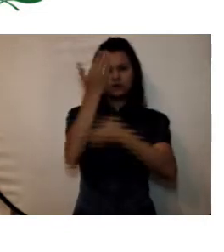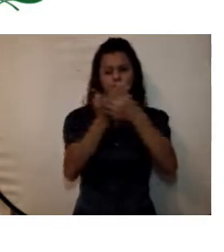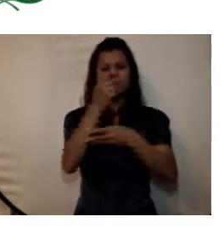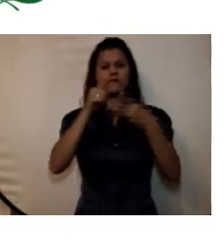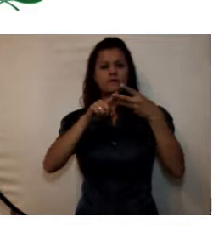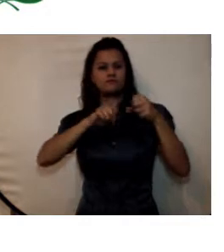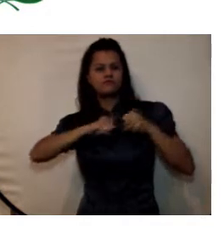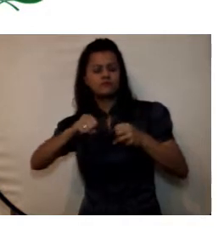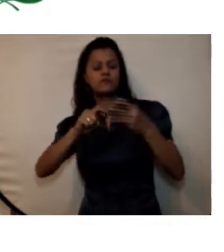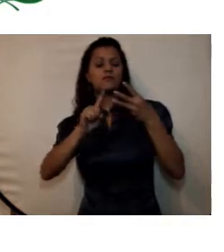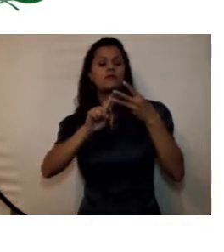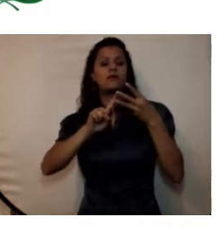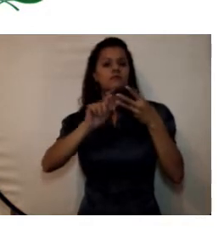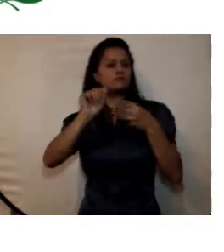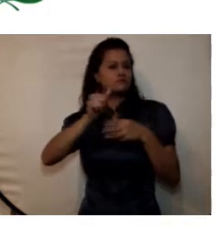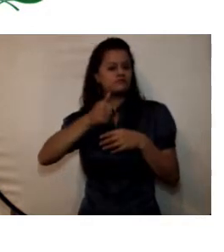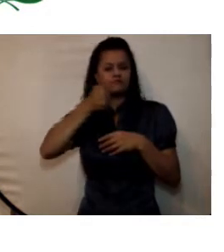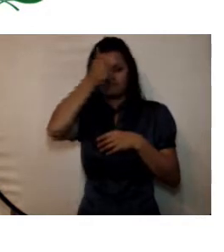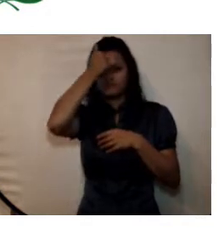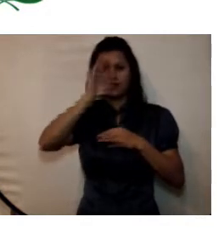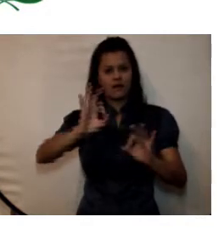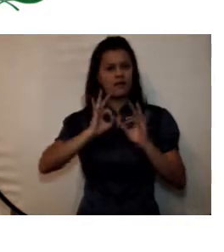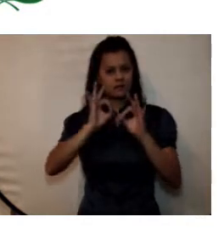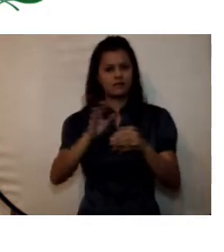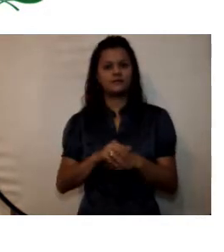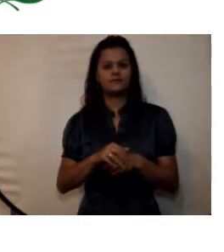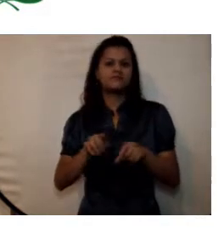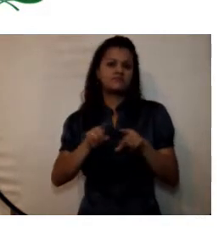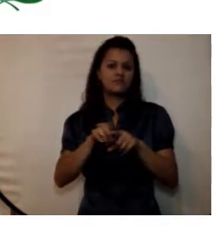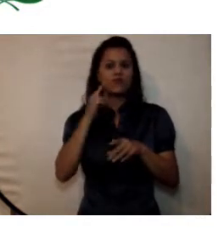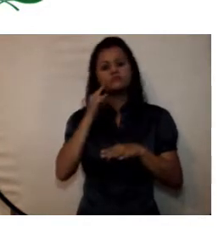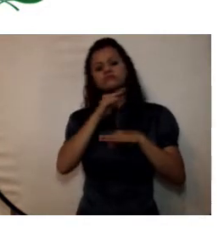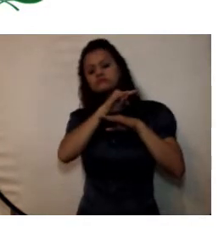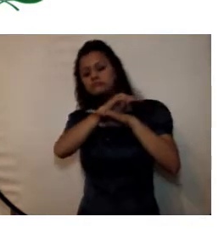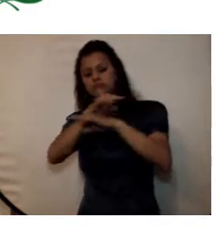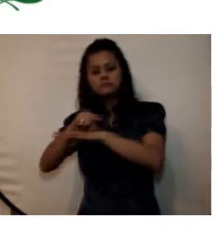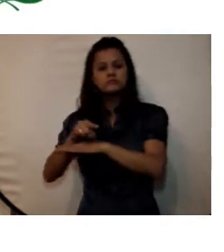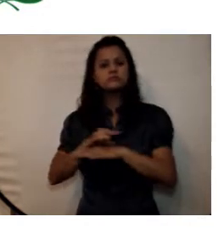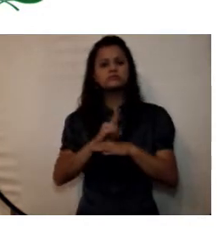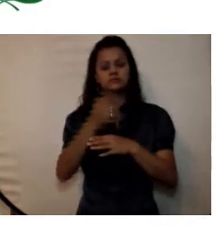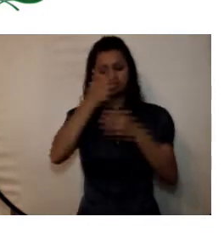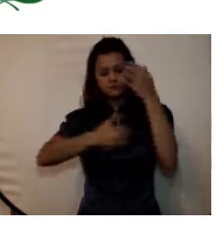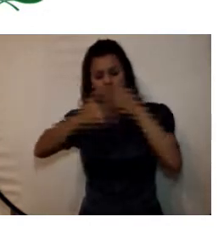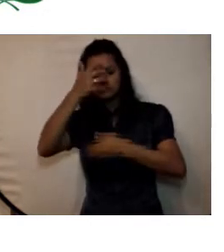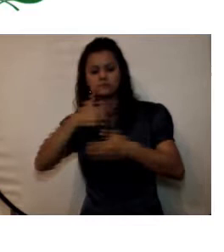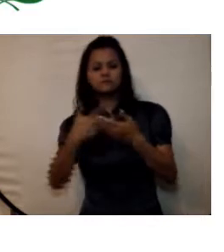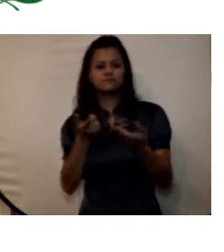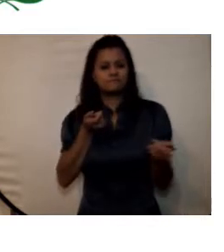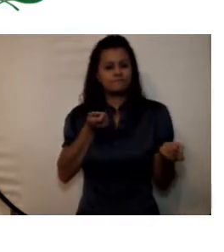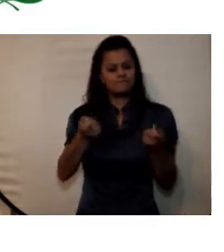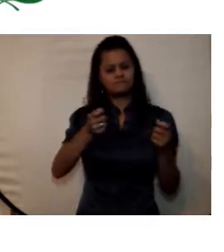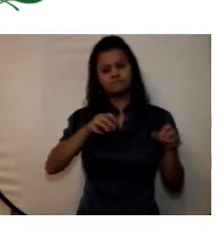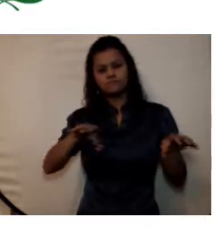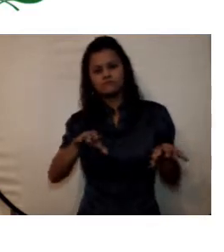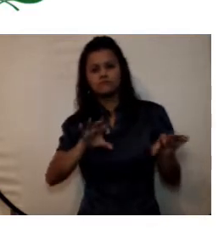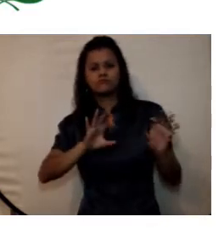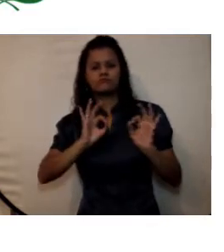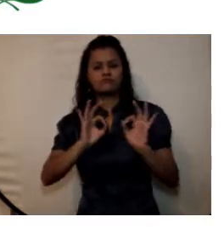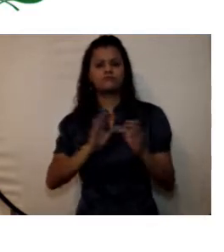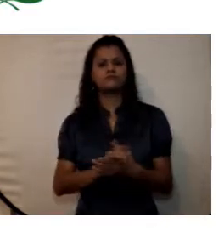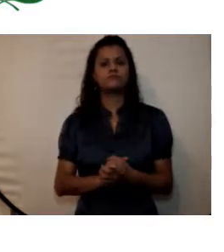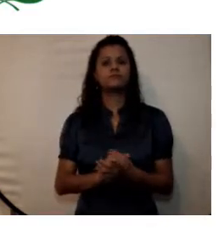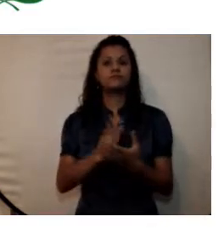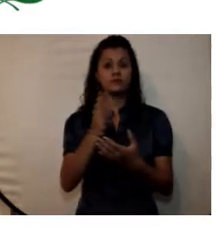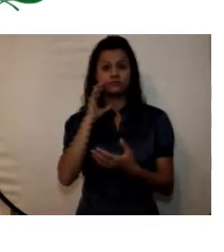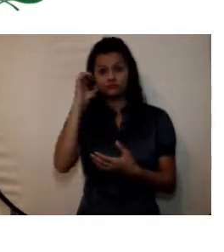gestión estratégica una gestión presupuestal una gestión del control y una gestión de evaluación y los que ustedes ven es el alcance que se le da a esos